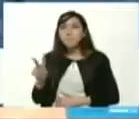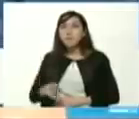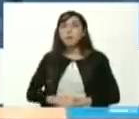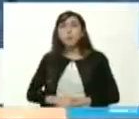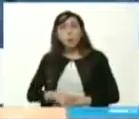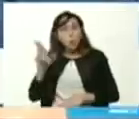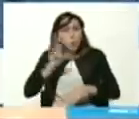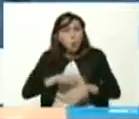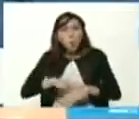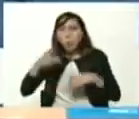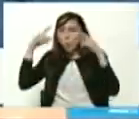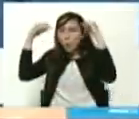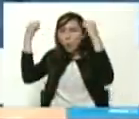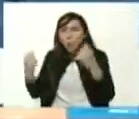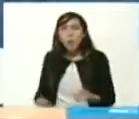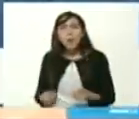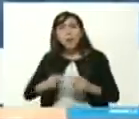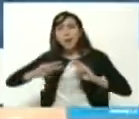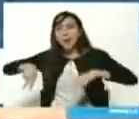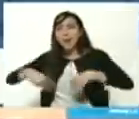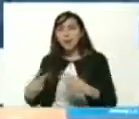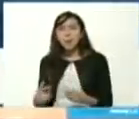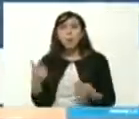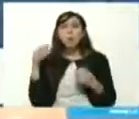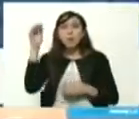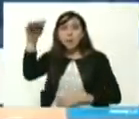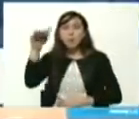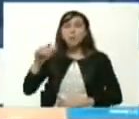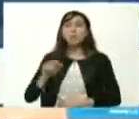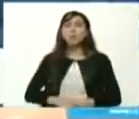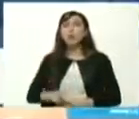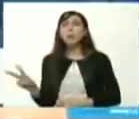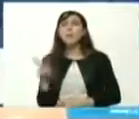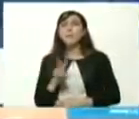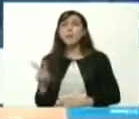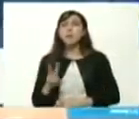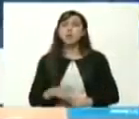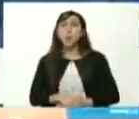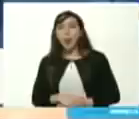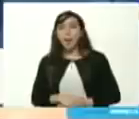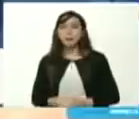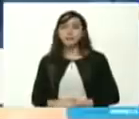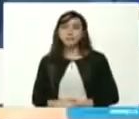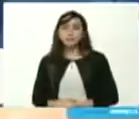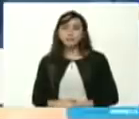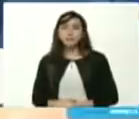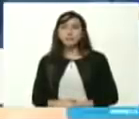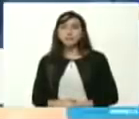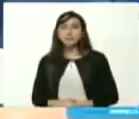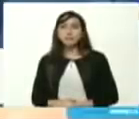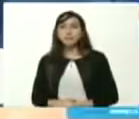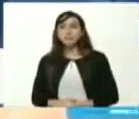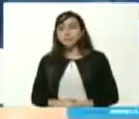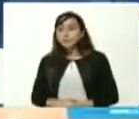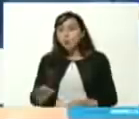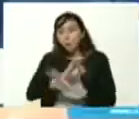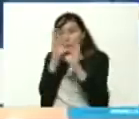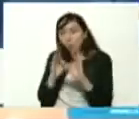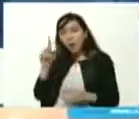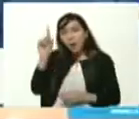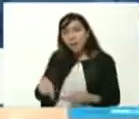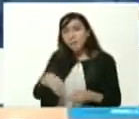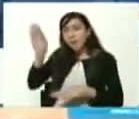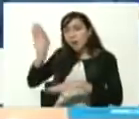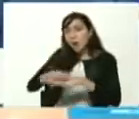comunitarios son los médicos de vanguardia del presente y del futuro de la república bolivariana de Venezuela de igual forma estamos convocando a la